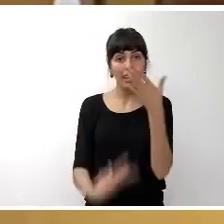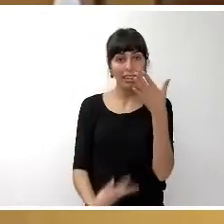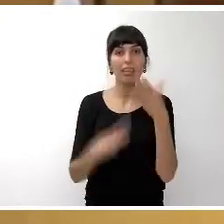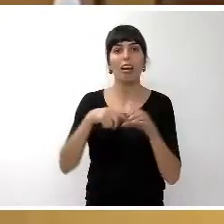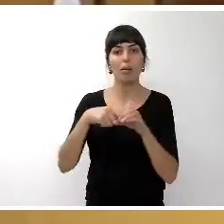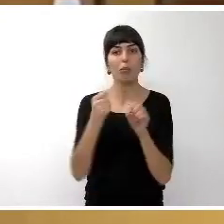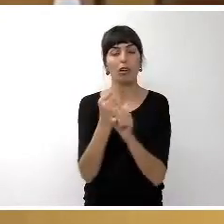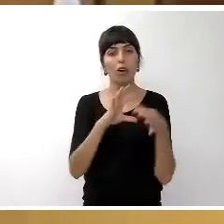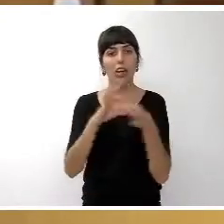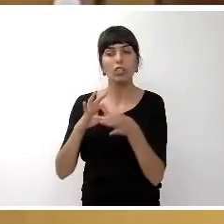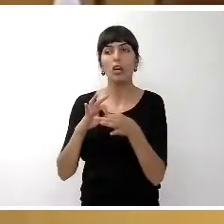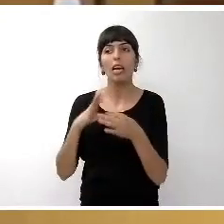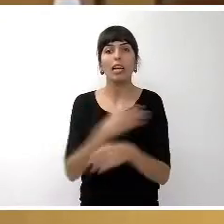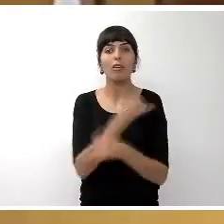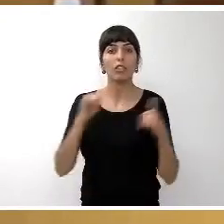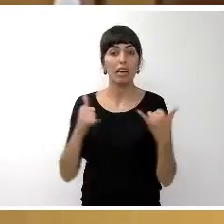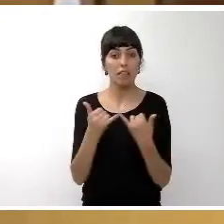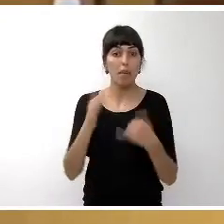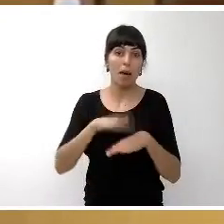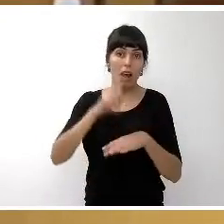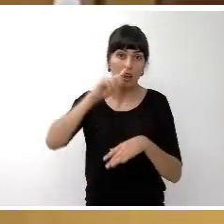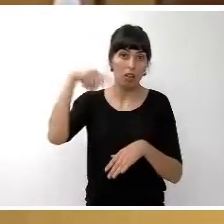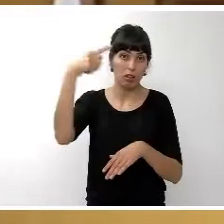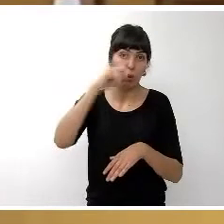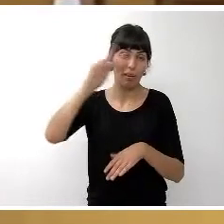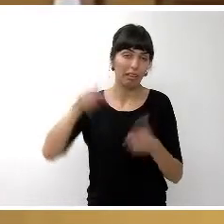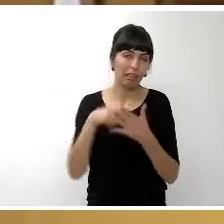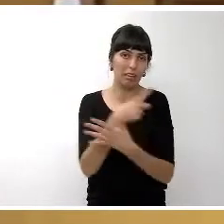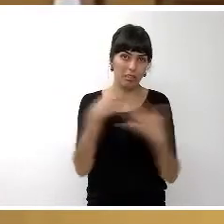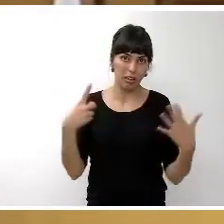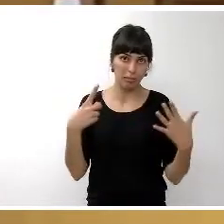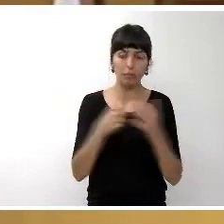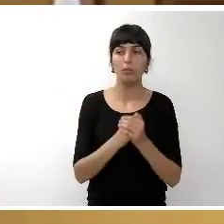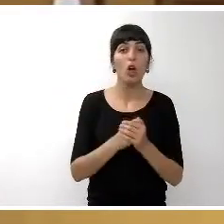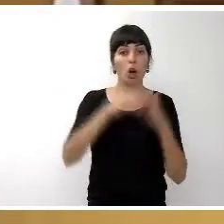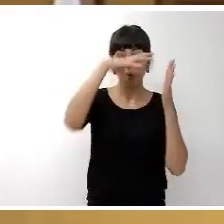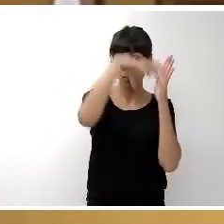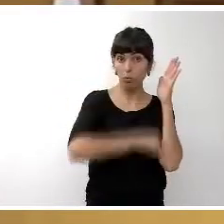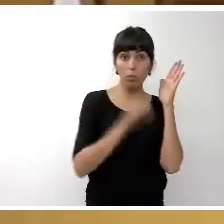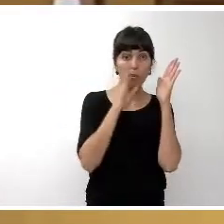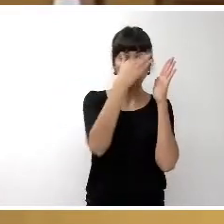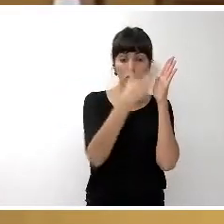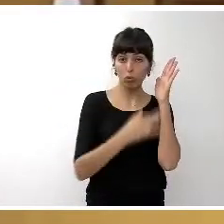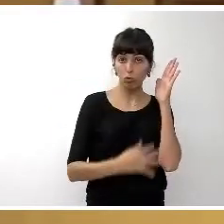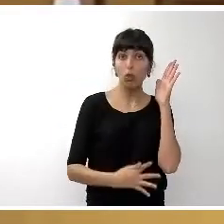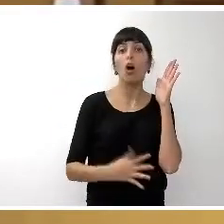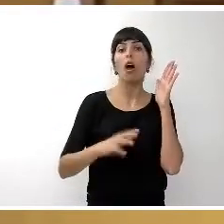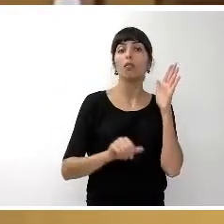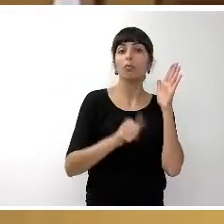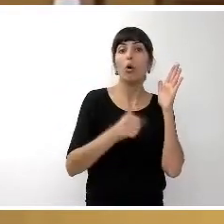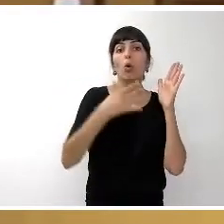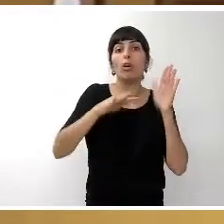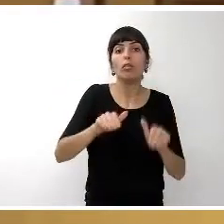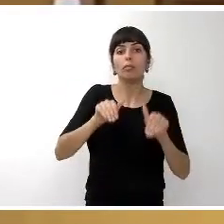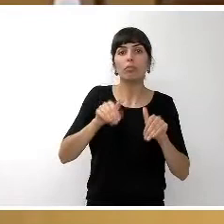del Cabildo Insular de Tenerife para 2016. Todas se aprueban con la única extensión del Grupo Popular, que son